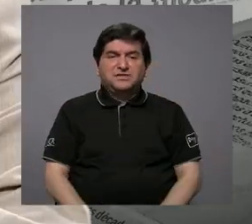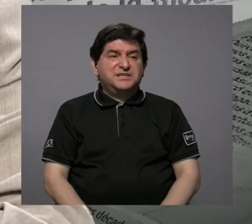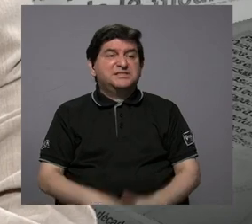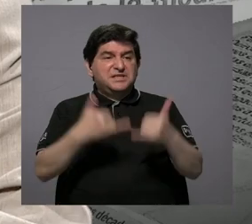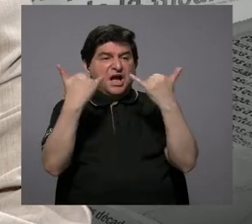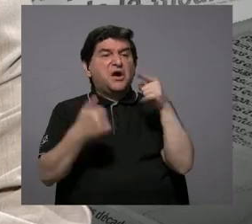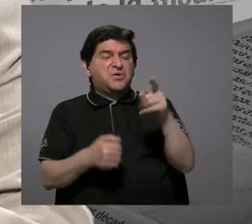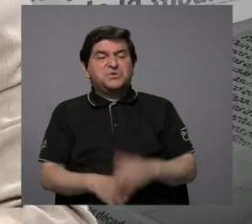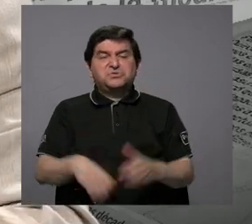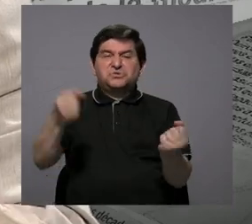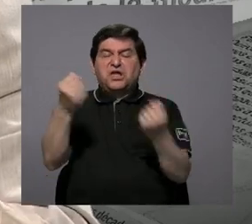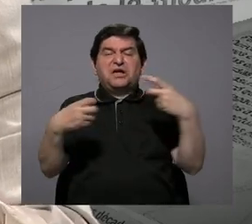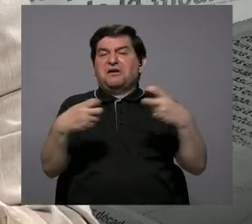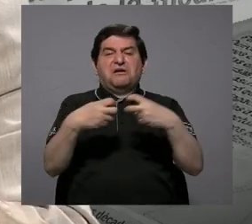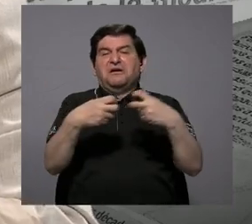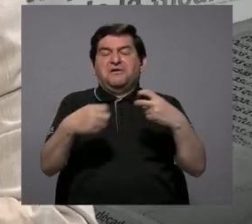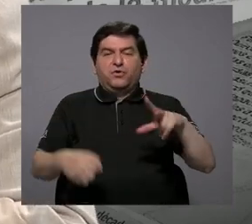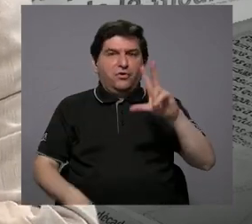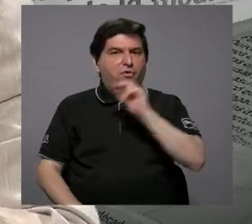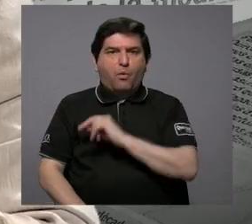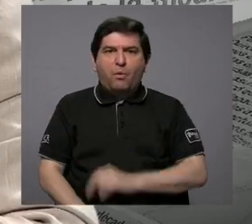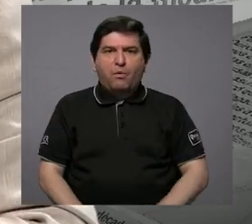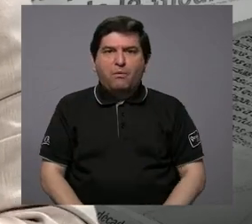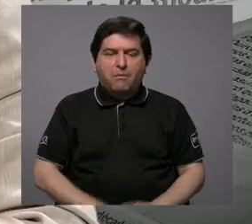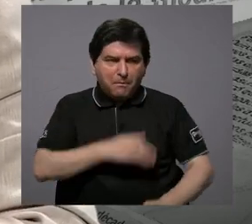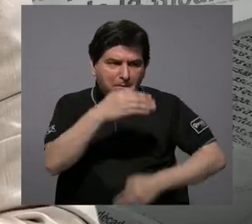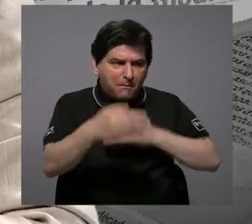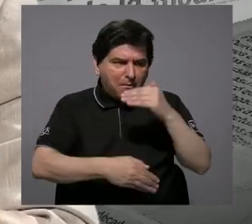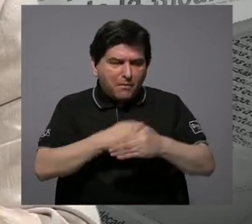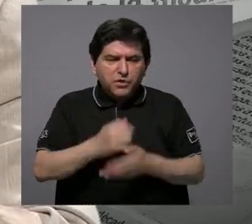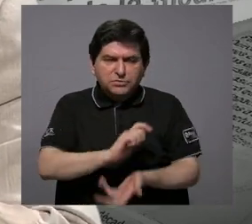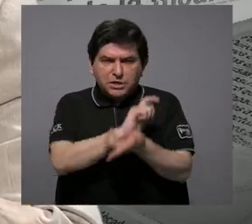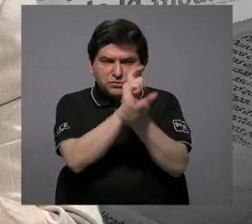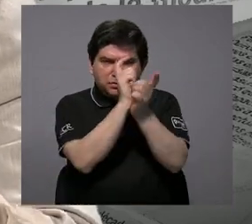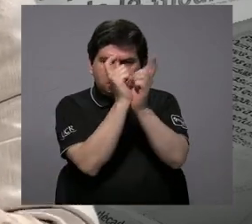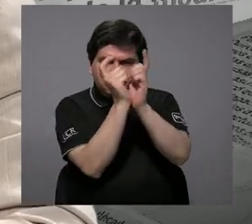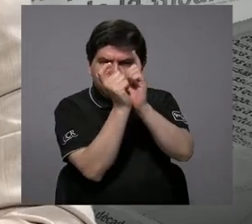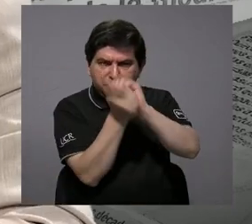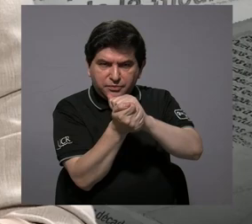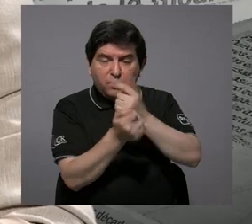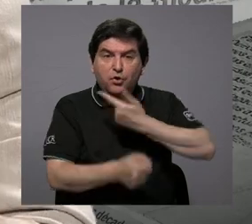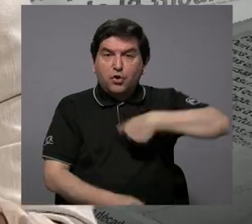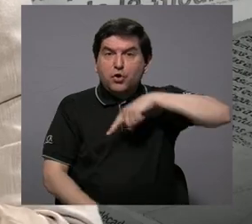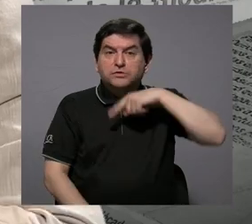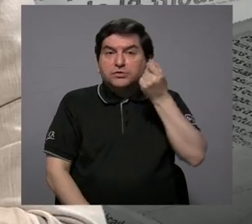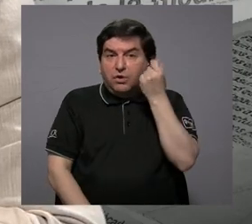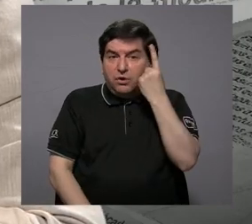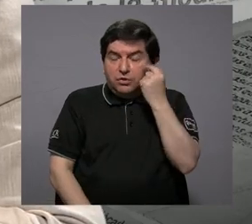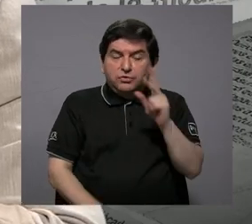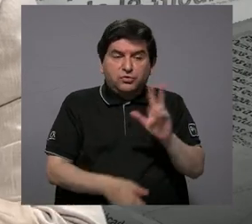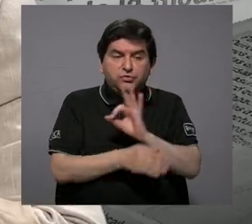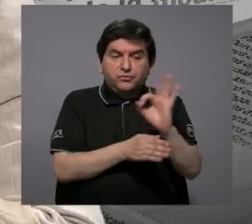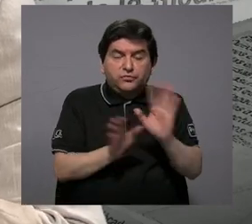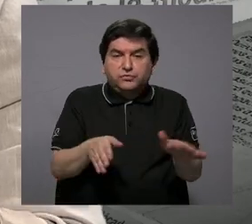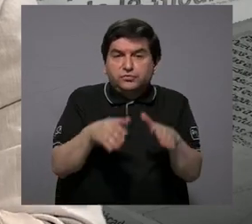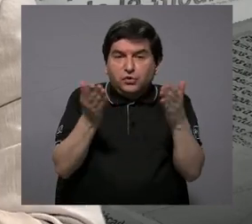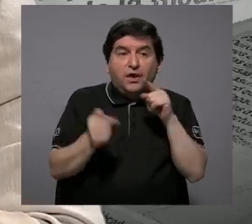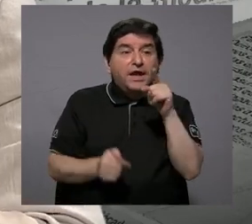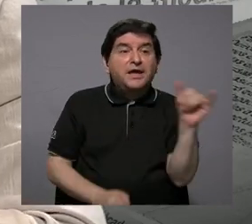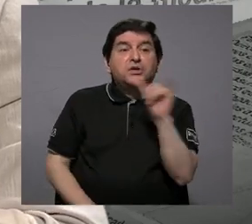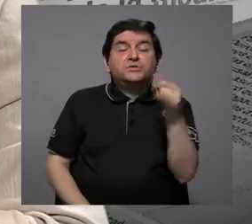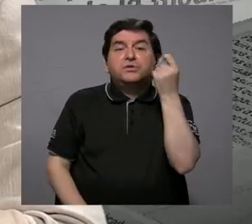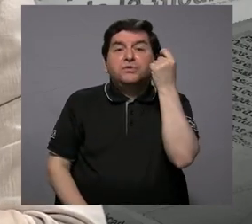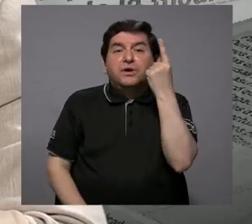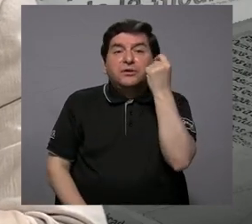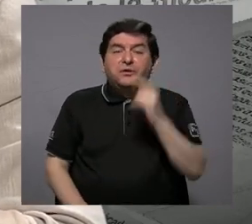ahora sí, conduzca este vehículo, no, sino que ha sido todo un proceso de adaptación tanto de nosotros entender cómo operan como ellos también